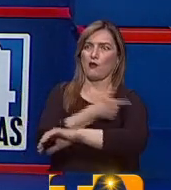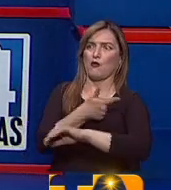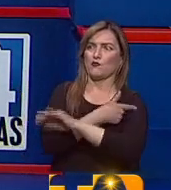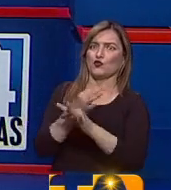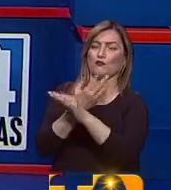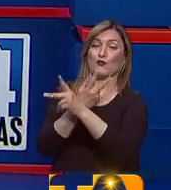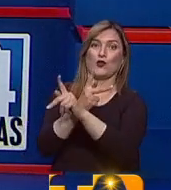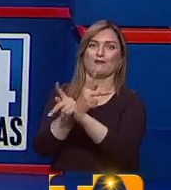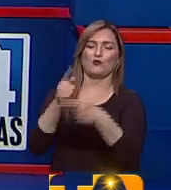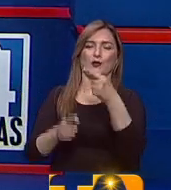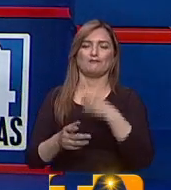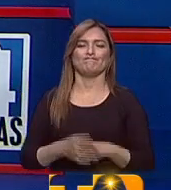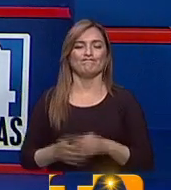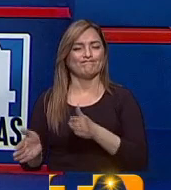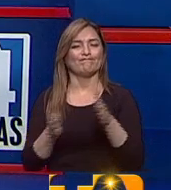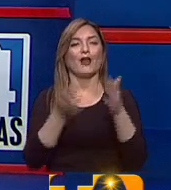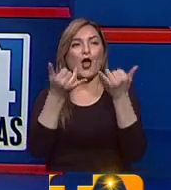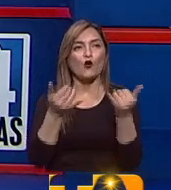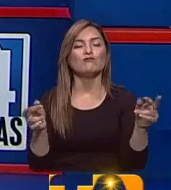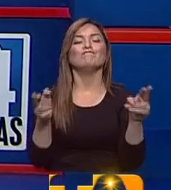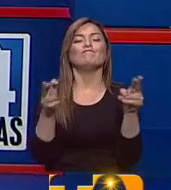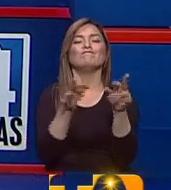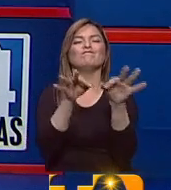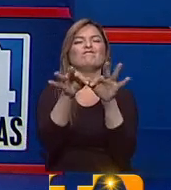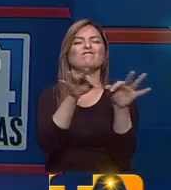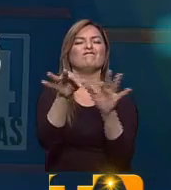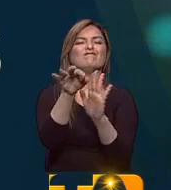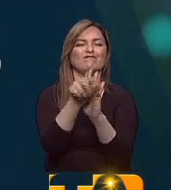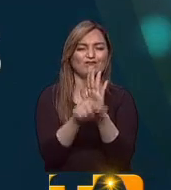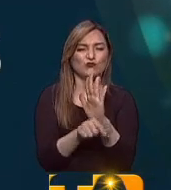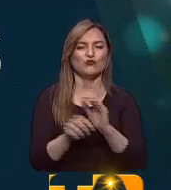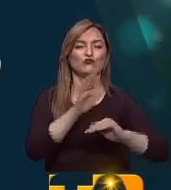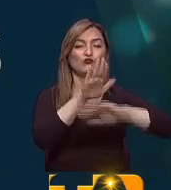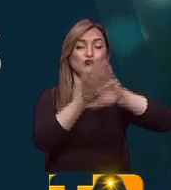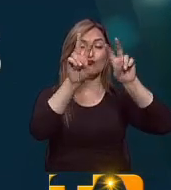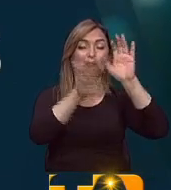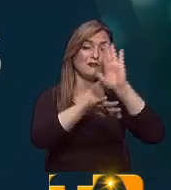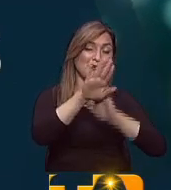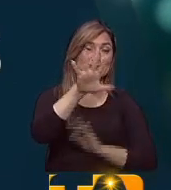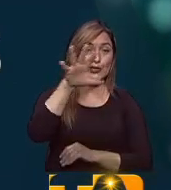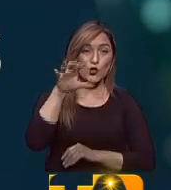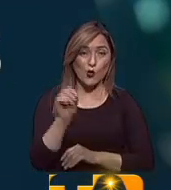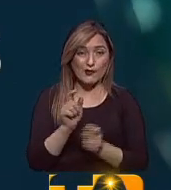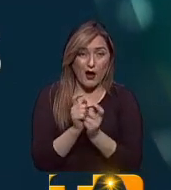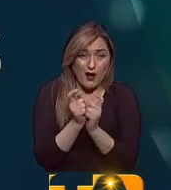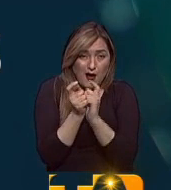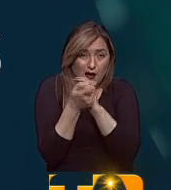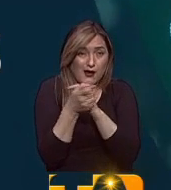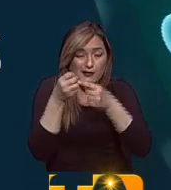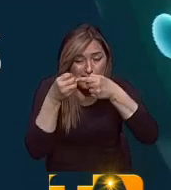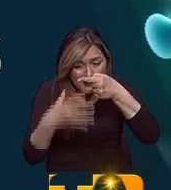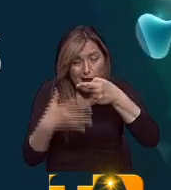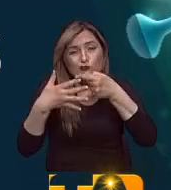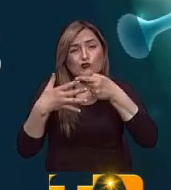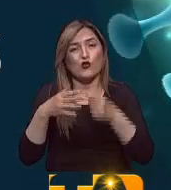presentaremos un resumen de lo que se sabe hasta la fecha. Actualmente se está hablando mucho de las más de 50 mutaciones que caracterizan esta variante,